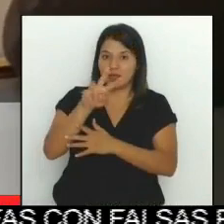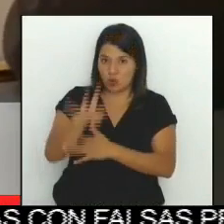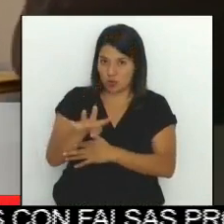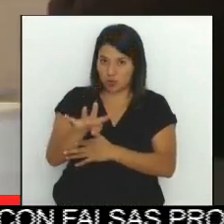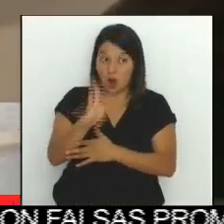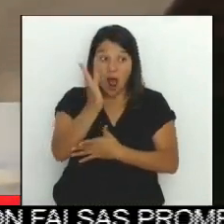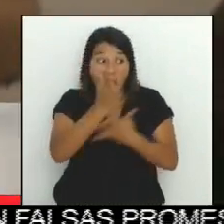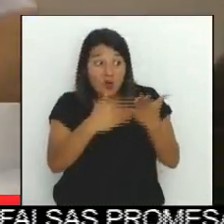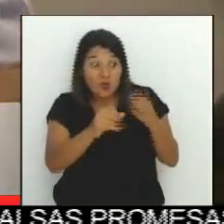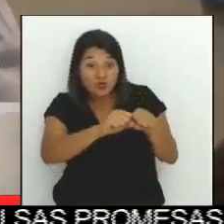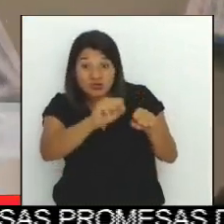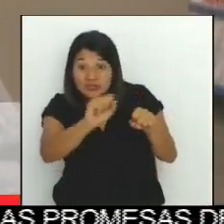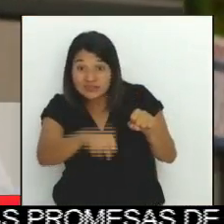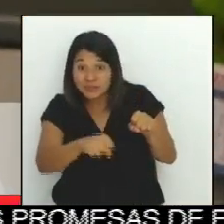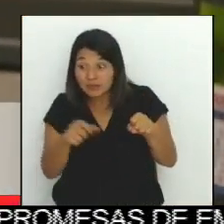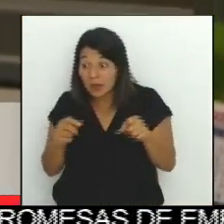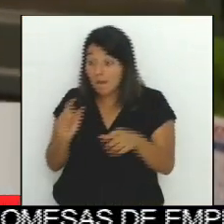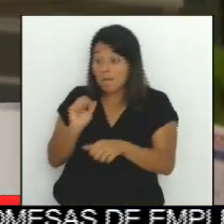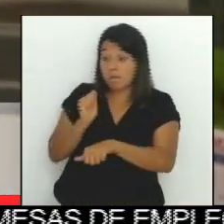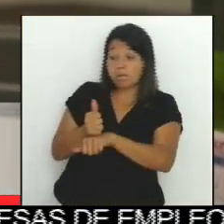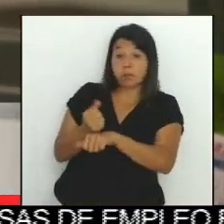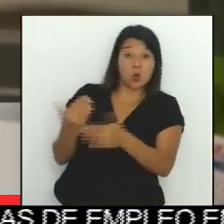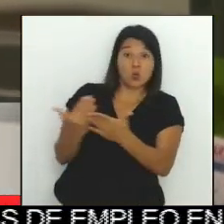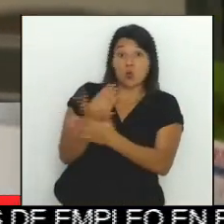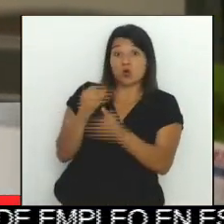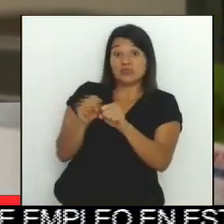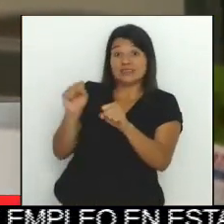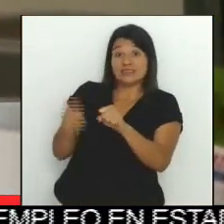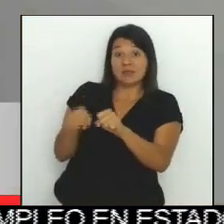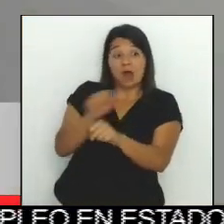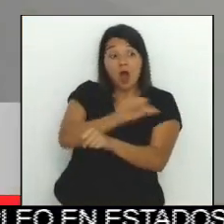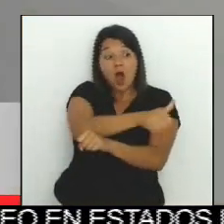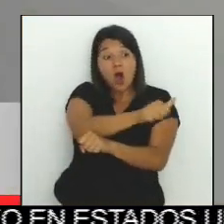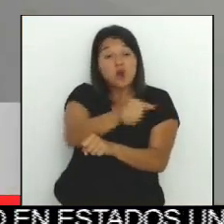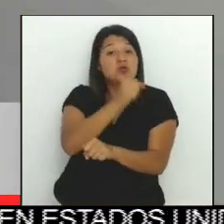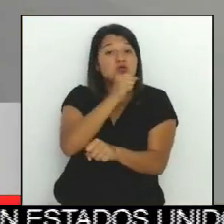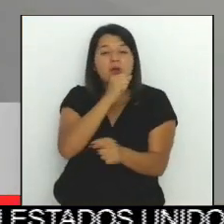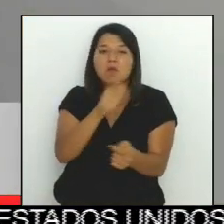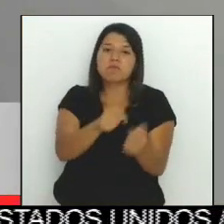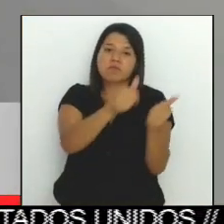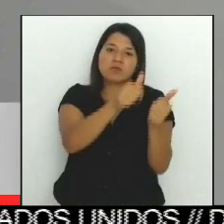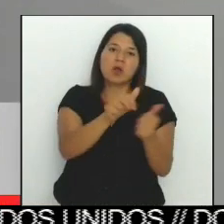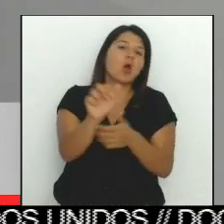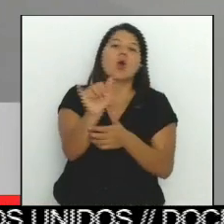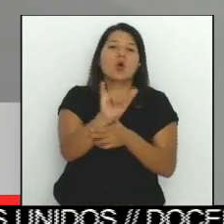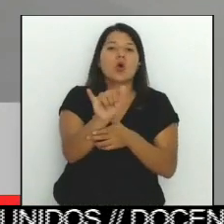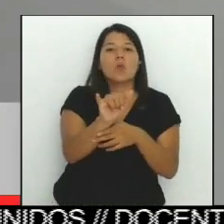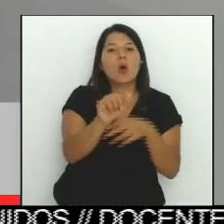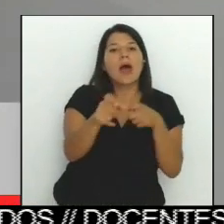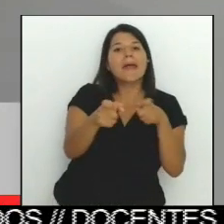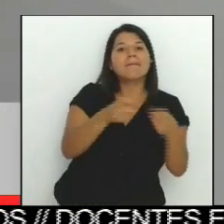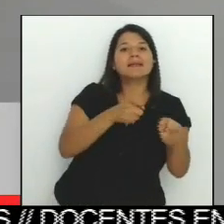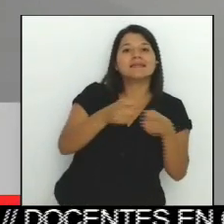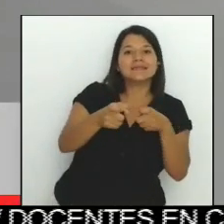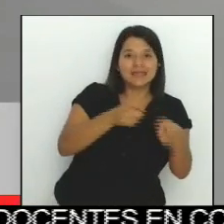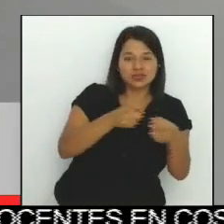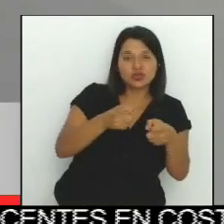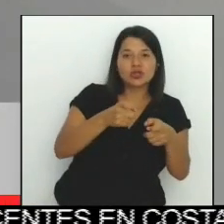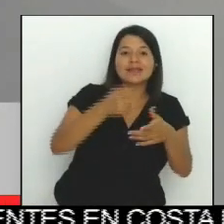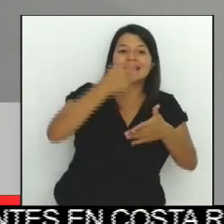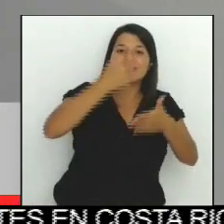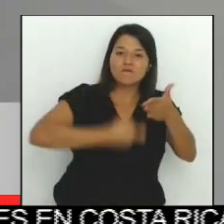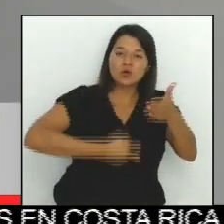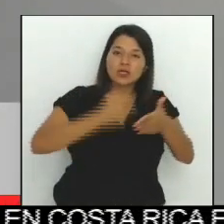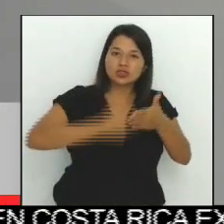obsoletos, como por ejemplo el sistema de administración tributaria virtual. Hoy tenemos un sistema fragmentado en donde no necesariamente